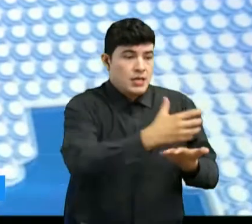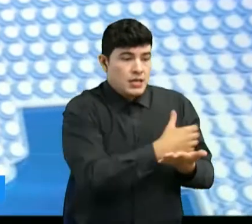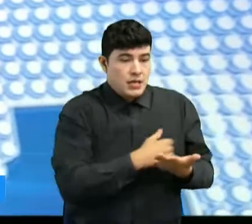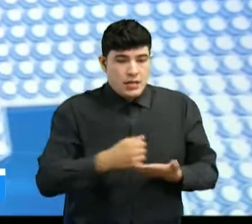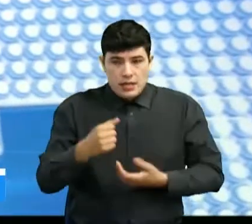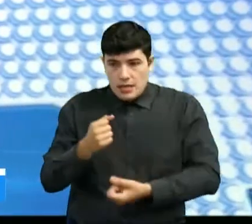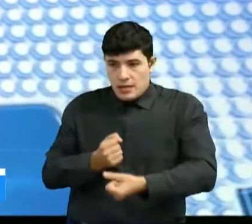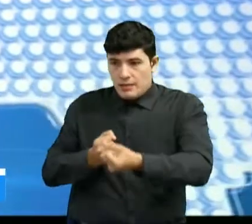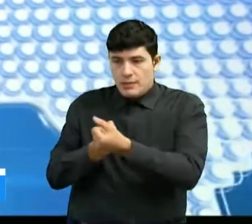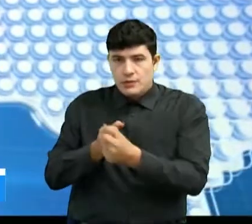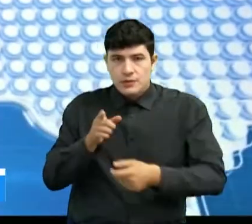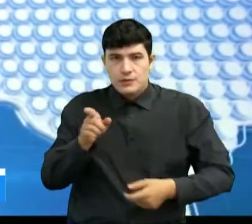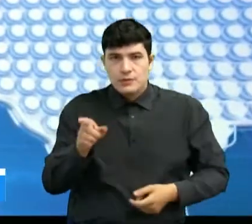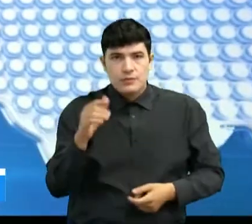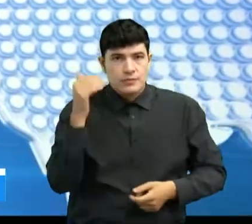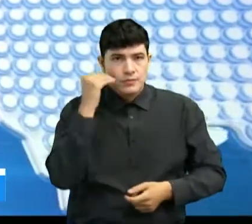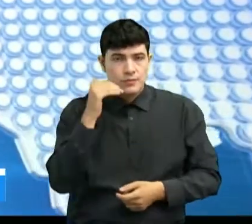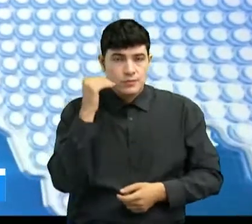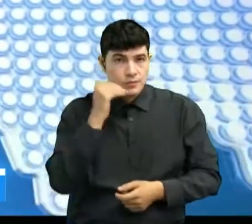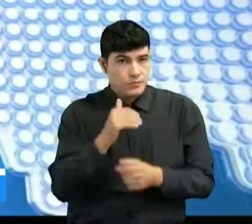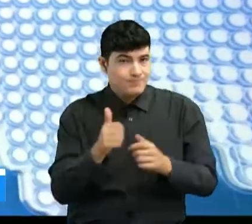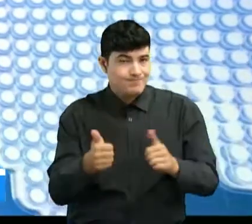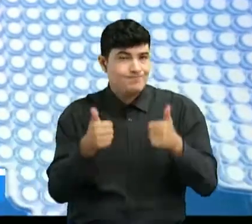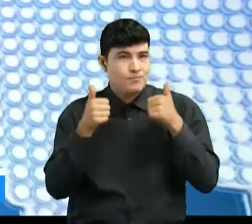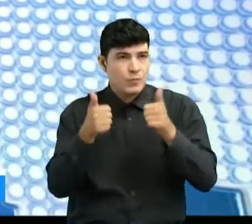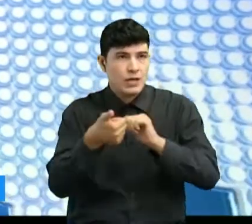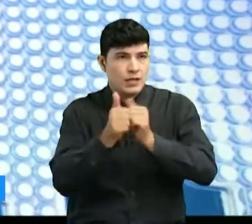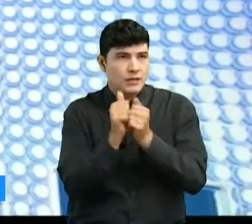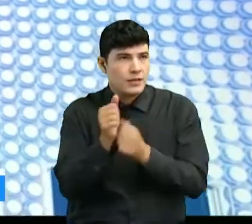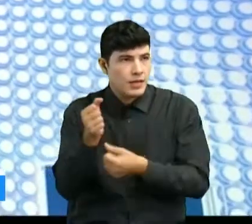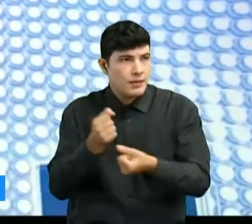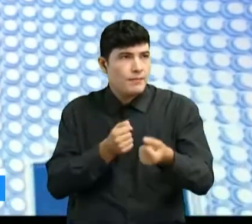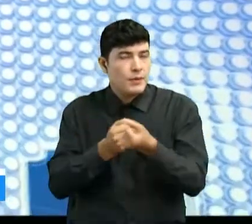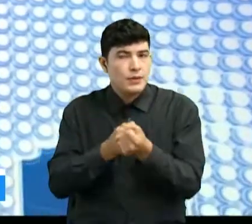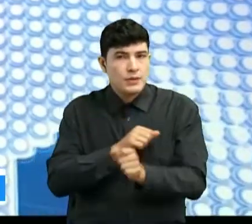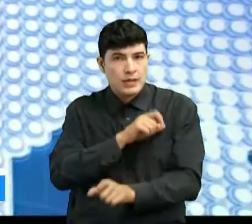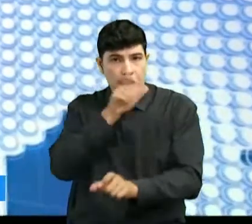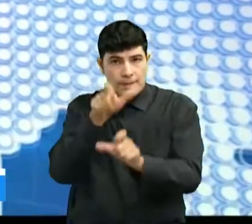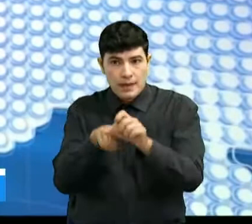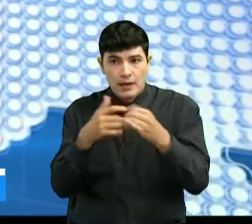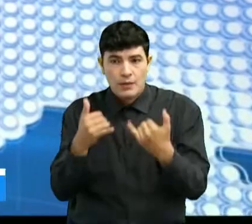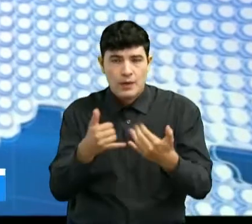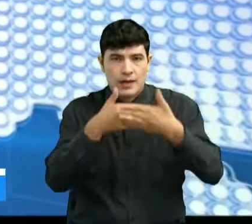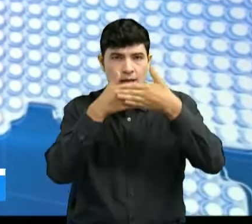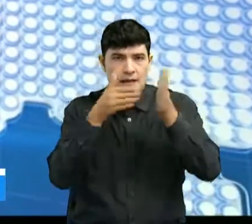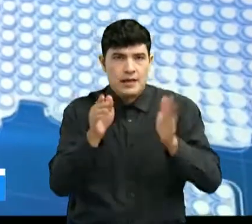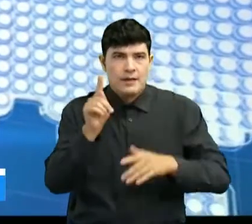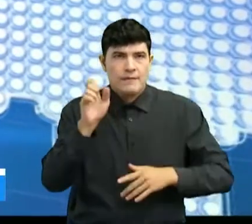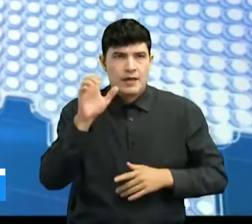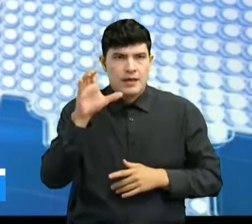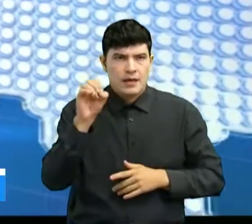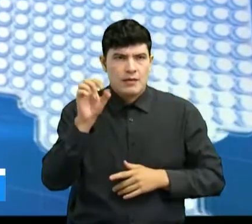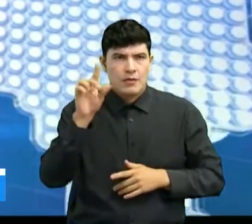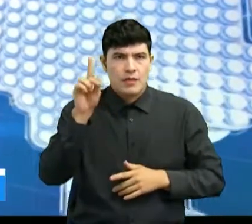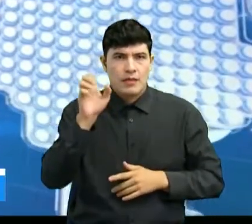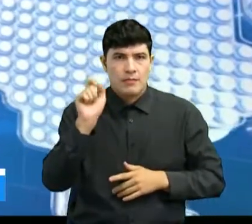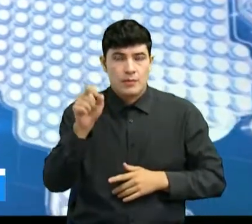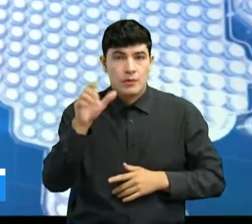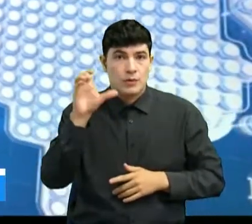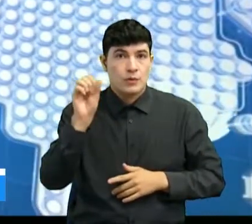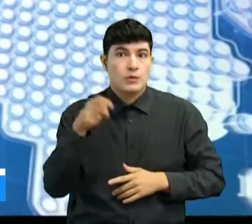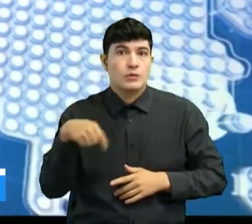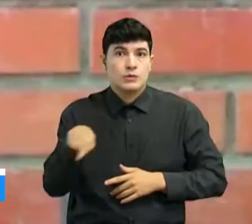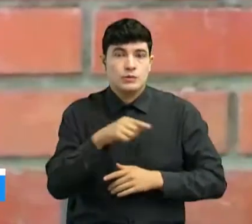apoyar a Jovanis, que es una gran deportista, entonces apoyen. Las inscripciones están abiertas en la página fecolde.com, un torneo en